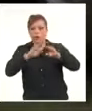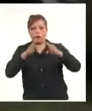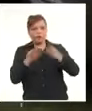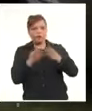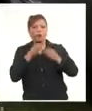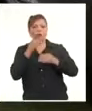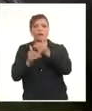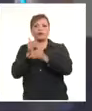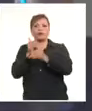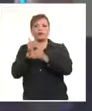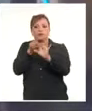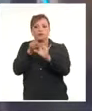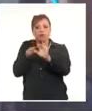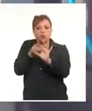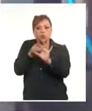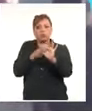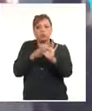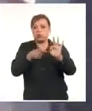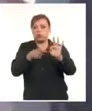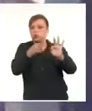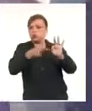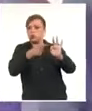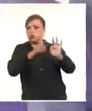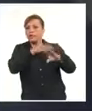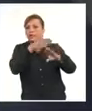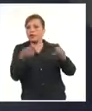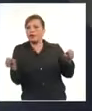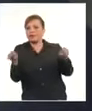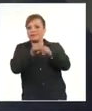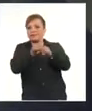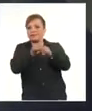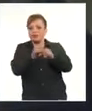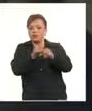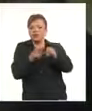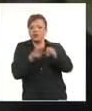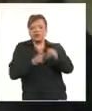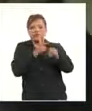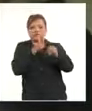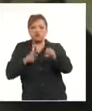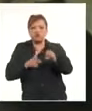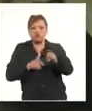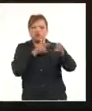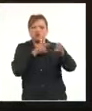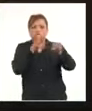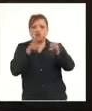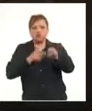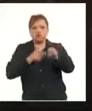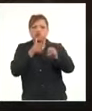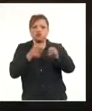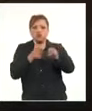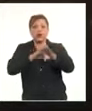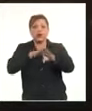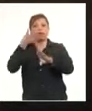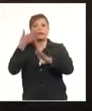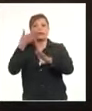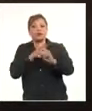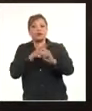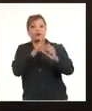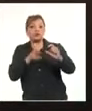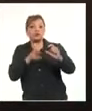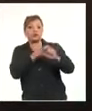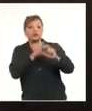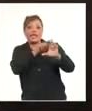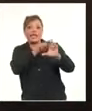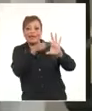de la propia embutición para después soldarlo, digamos, en el ecuador. Posteriormente se solda lo que es la